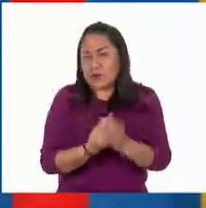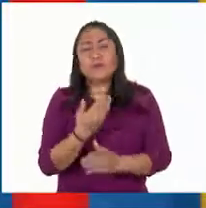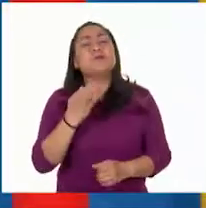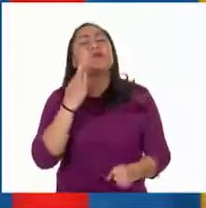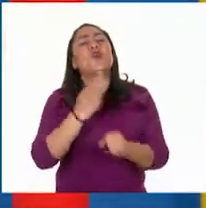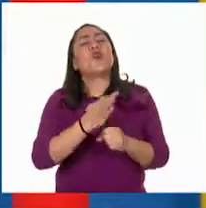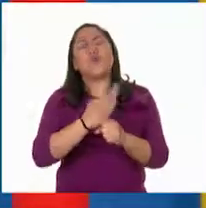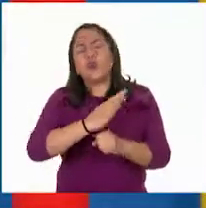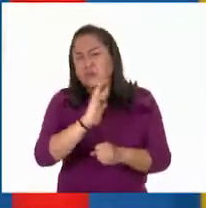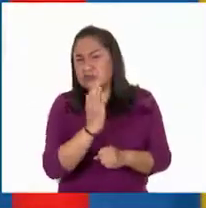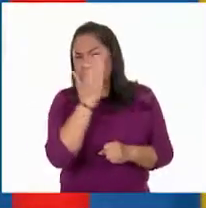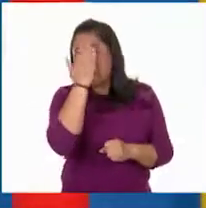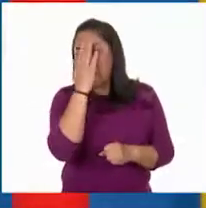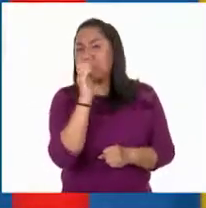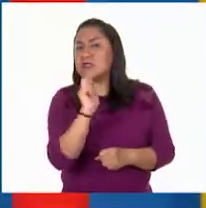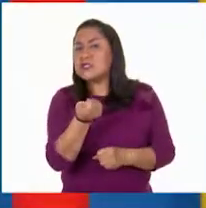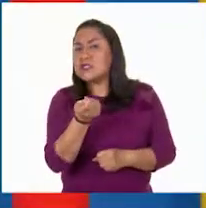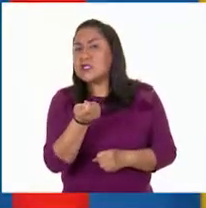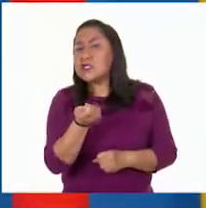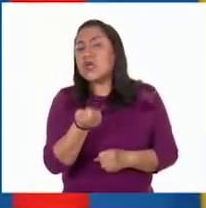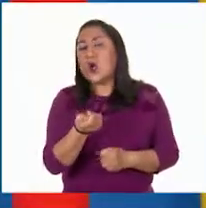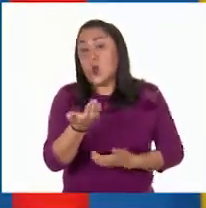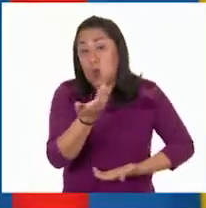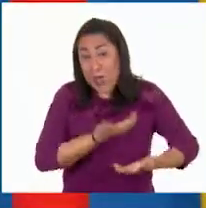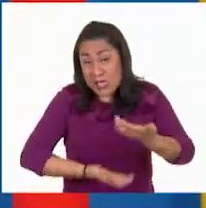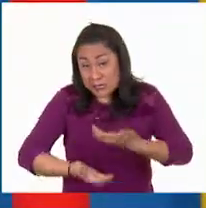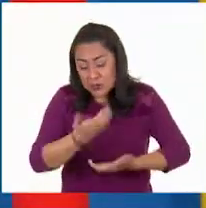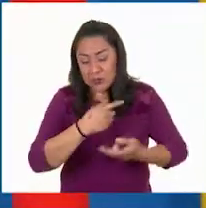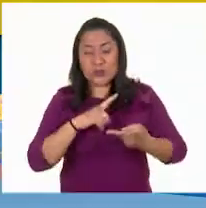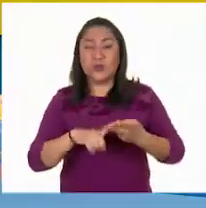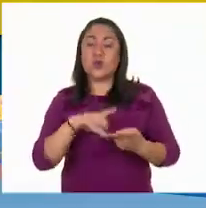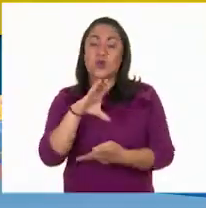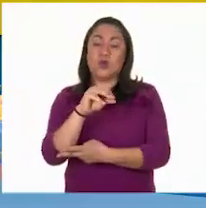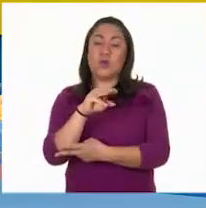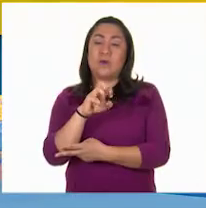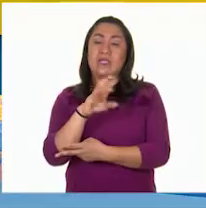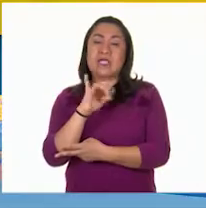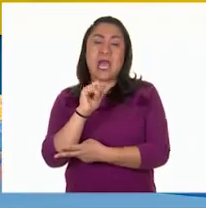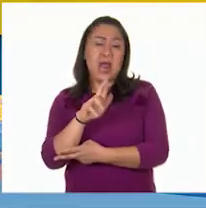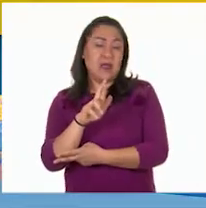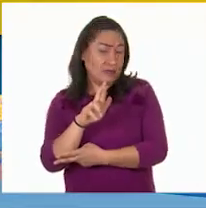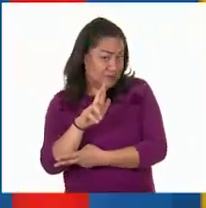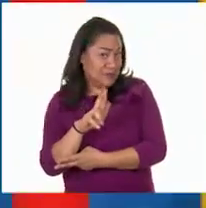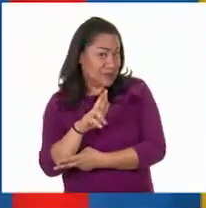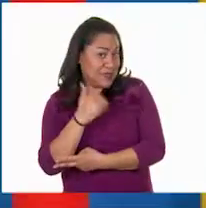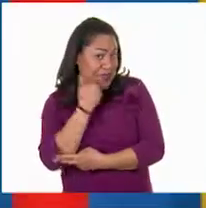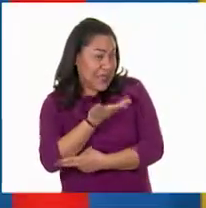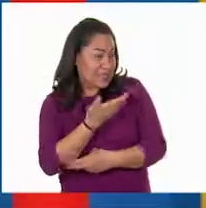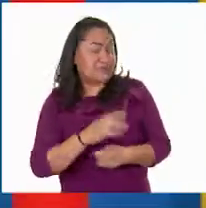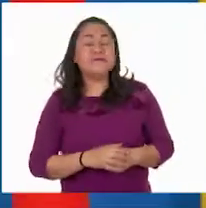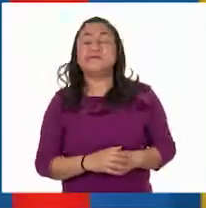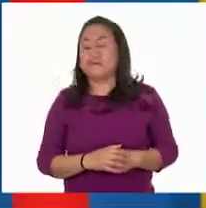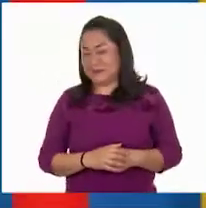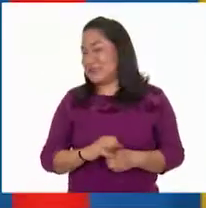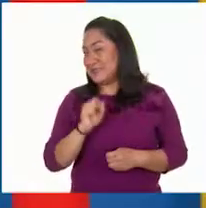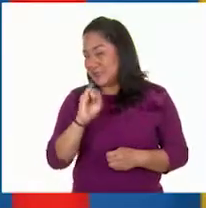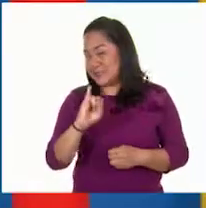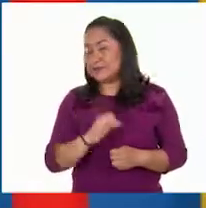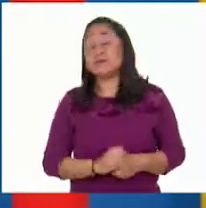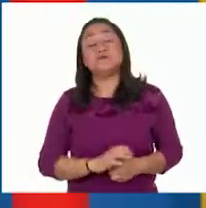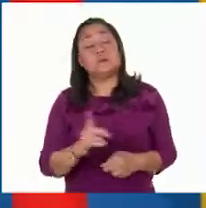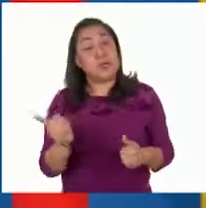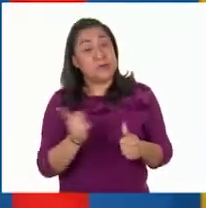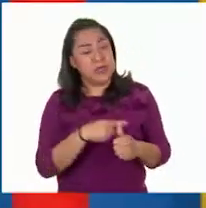es el comercio y qué es comerciar. ¿Te parece Larisa? Por supuesto. Excelente. Primero quiero